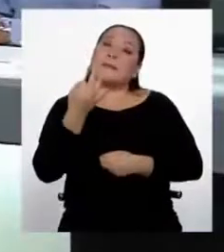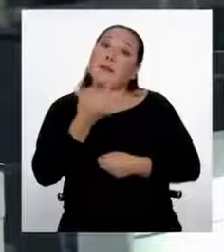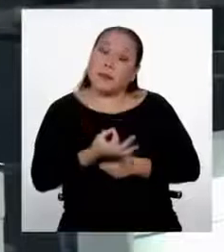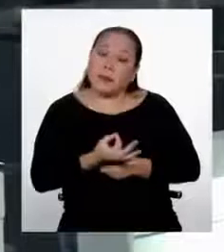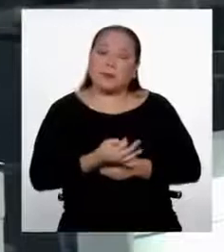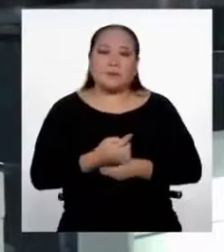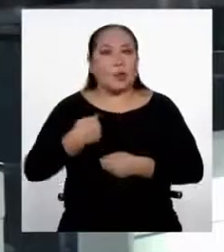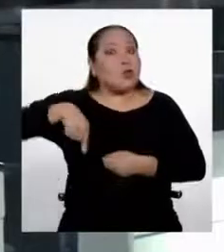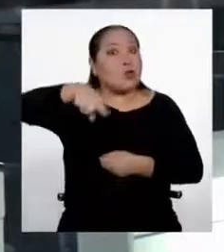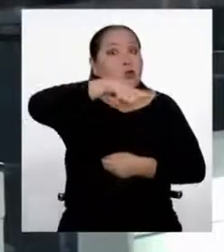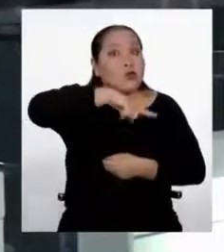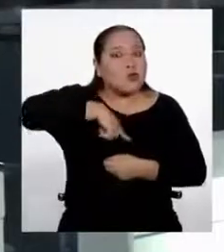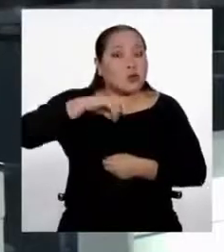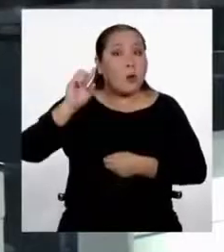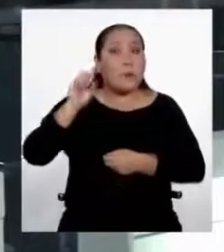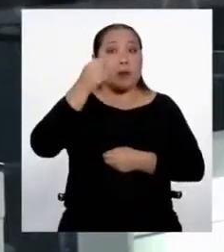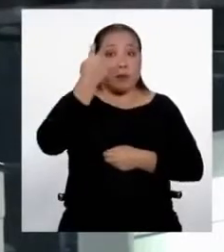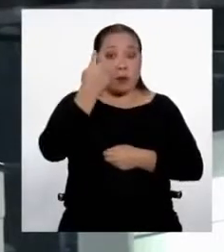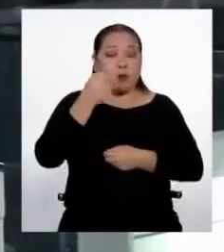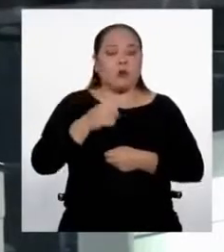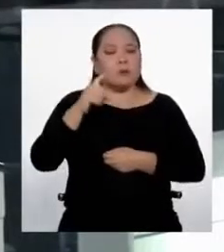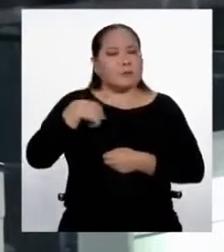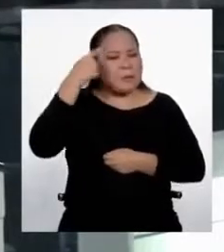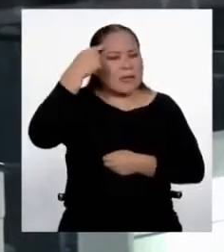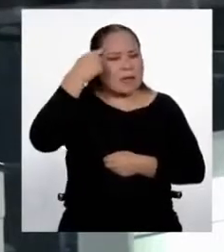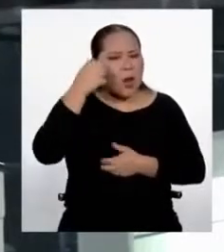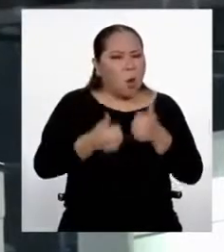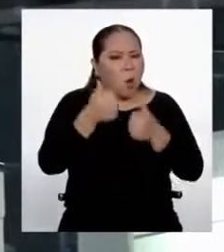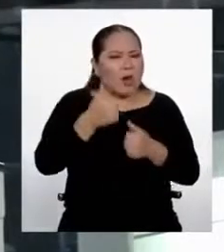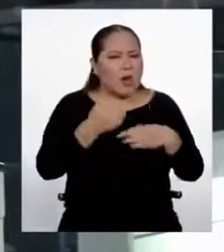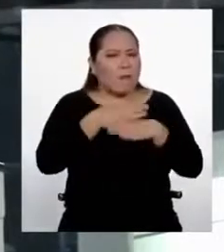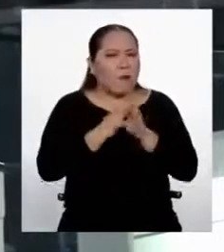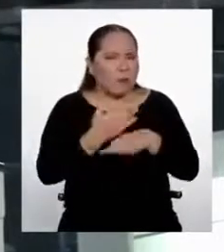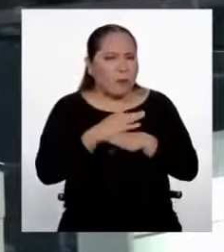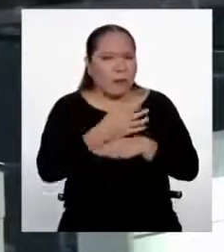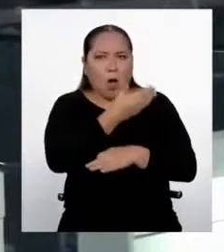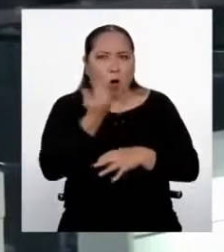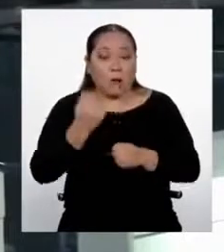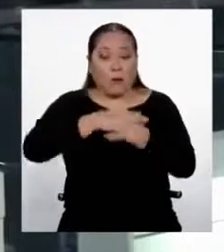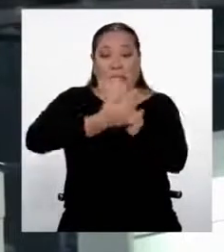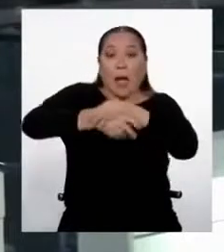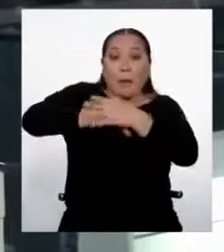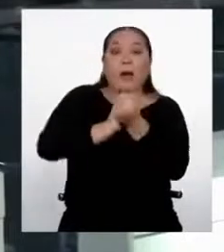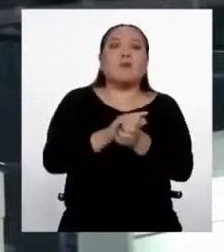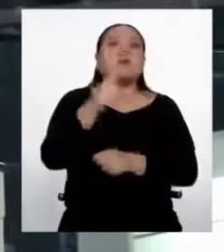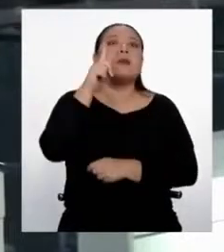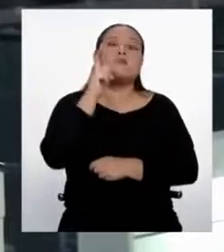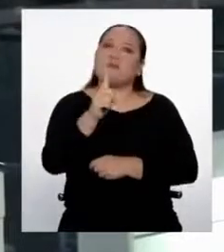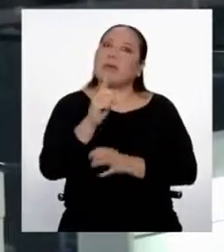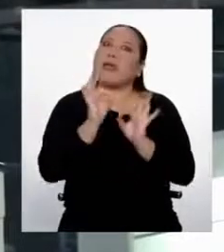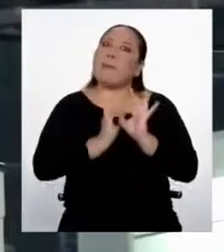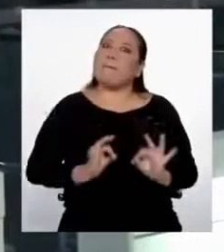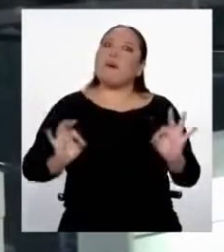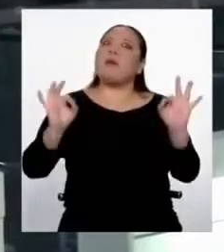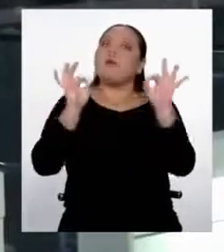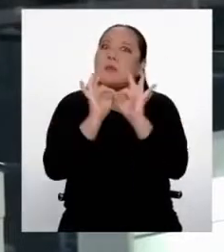Realmente, nosotros en primer lugar tenemos que considerar que la estrategia de lavado de manos debe ser una de las principales estrategias que nos